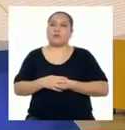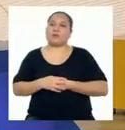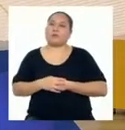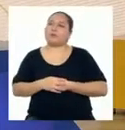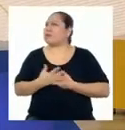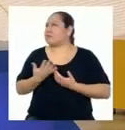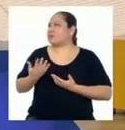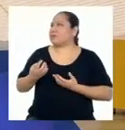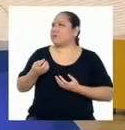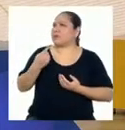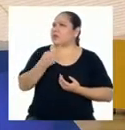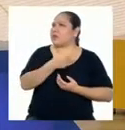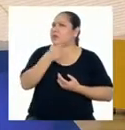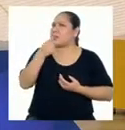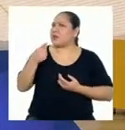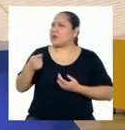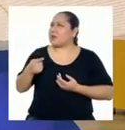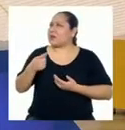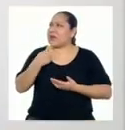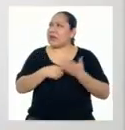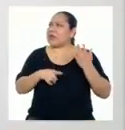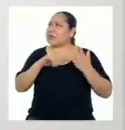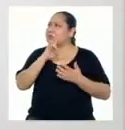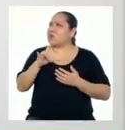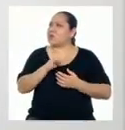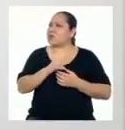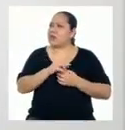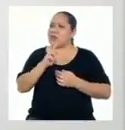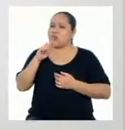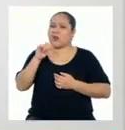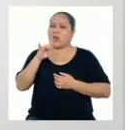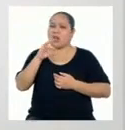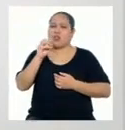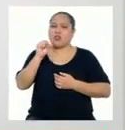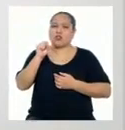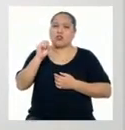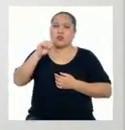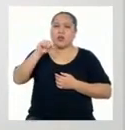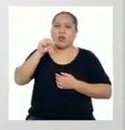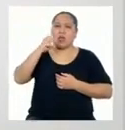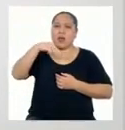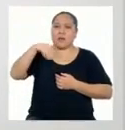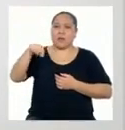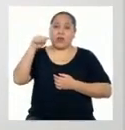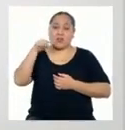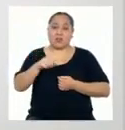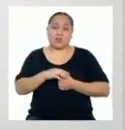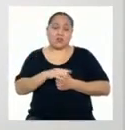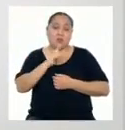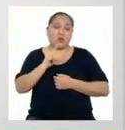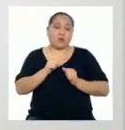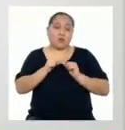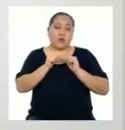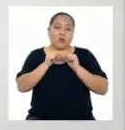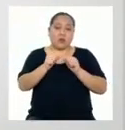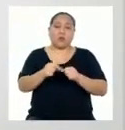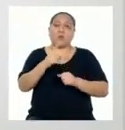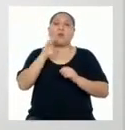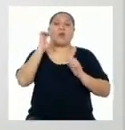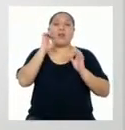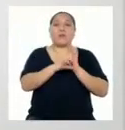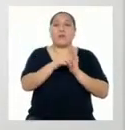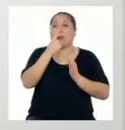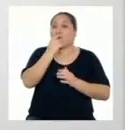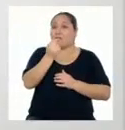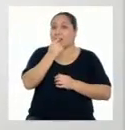¿Y en qué se pueden usar Los rayos gamma? Se pueden utilizar Para conservar Por mayor tiempo Algunos alimentos Como las fresas